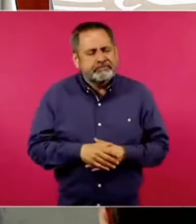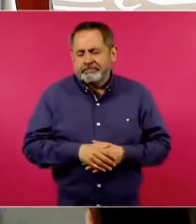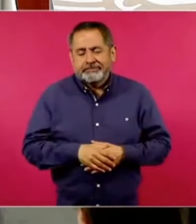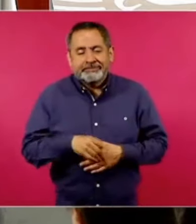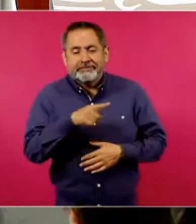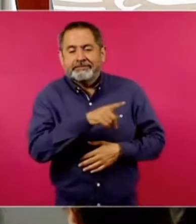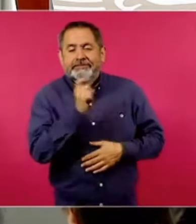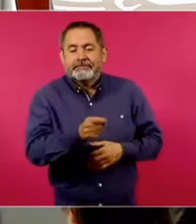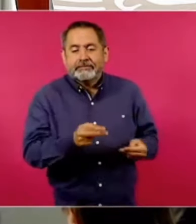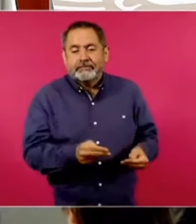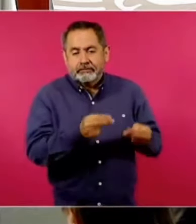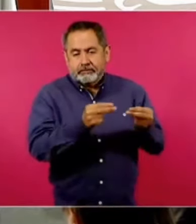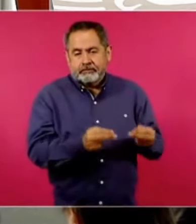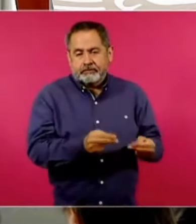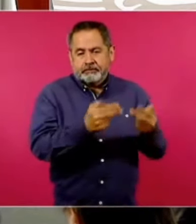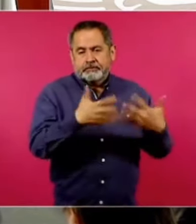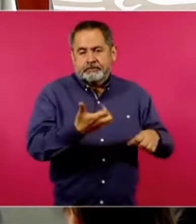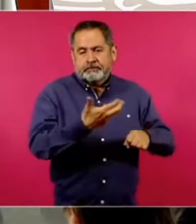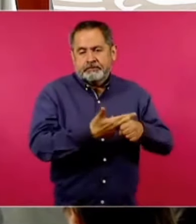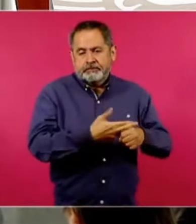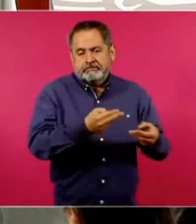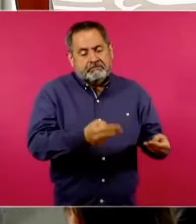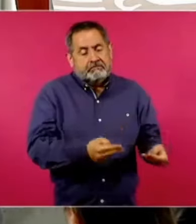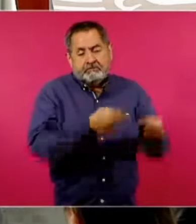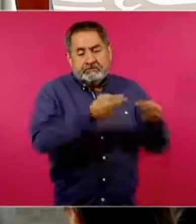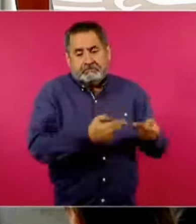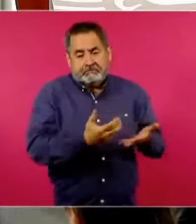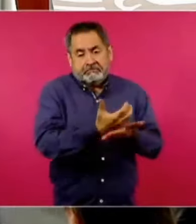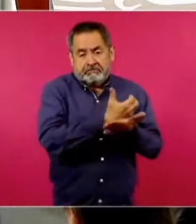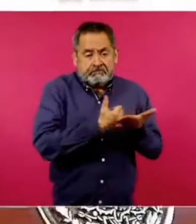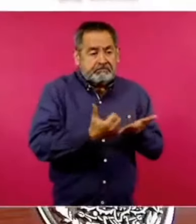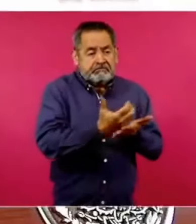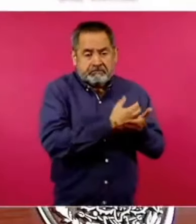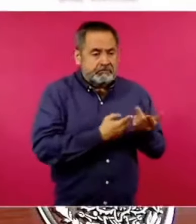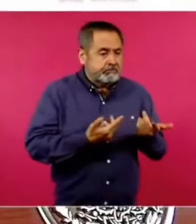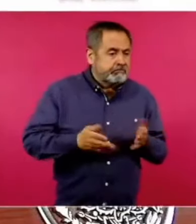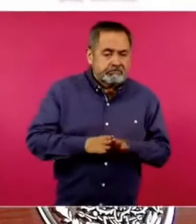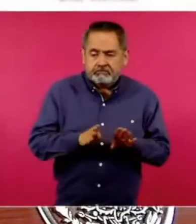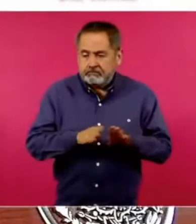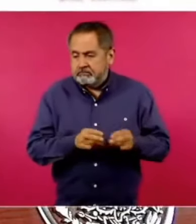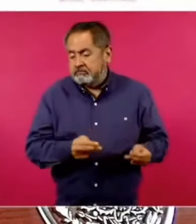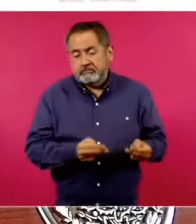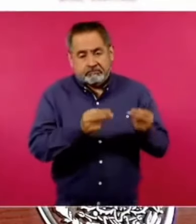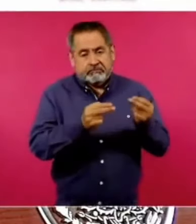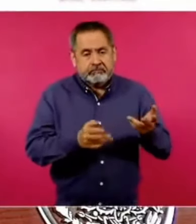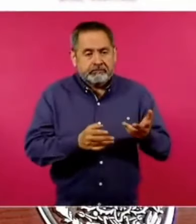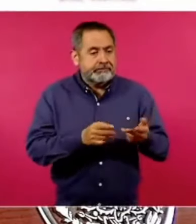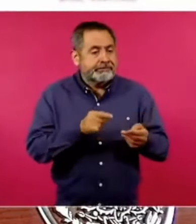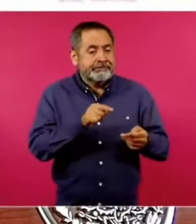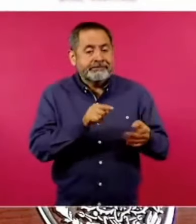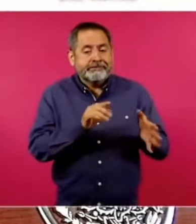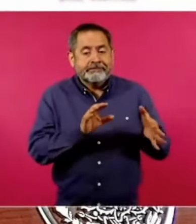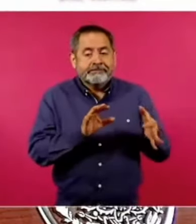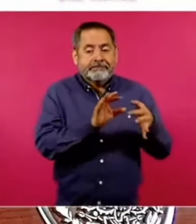que además son filiales